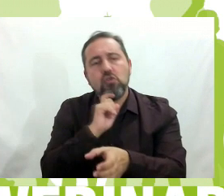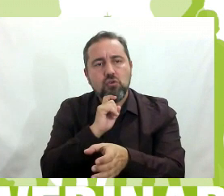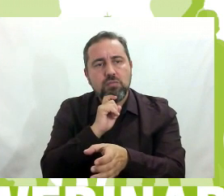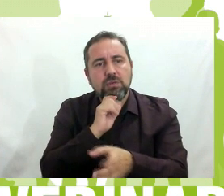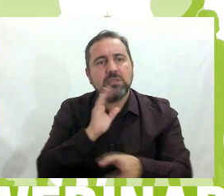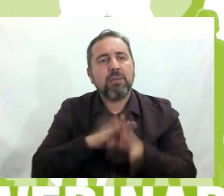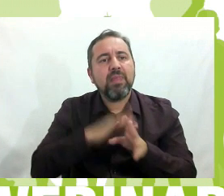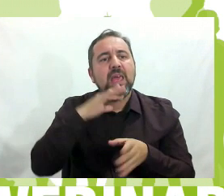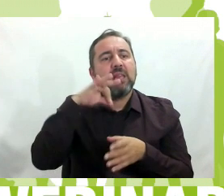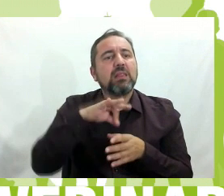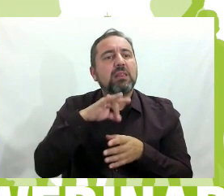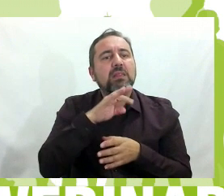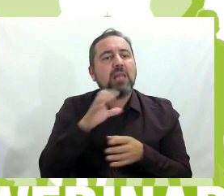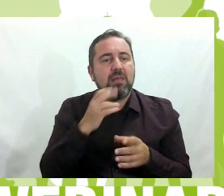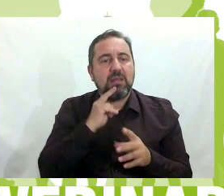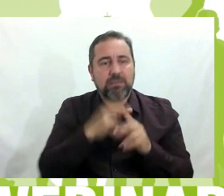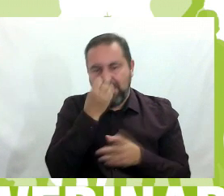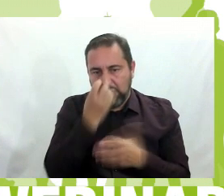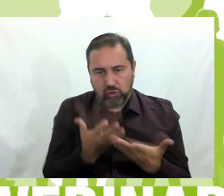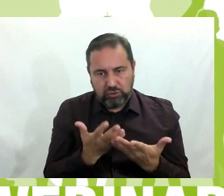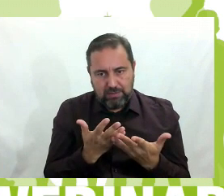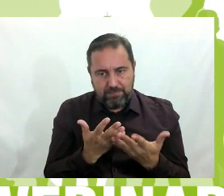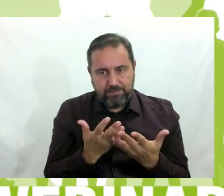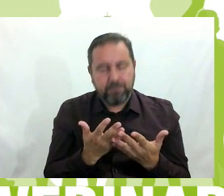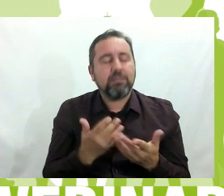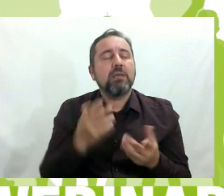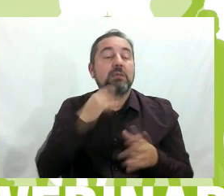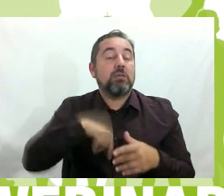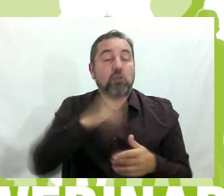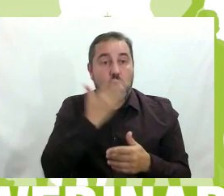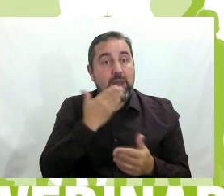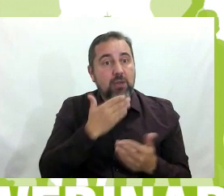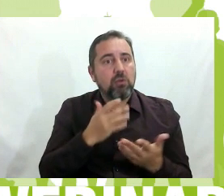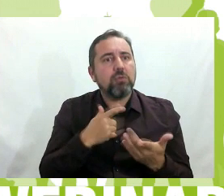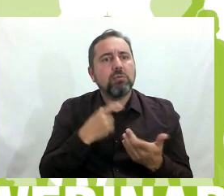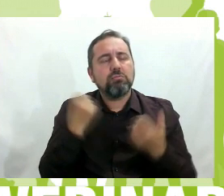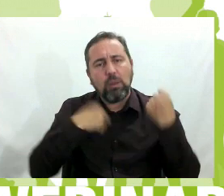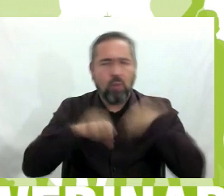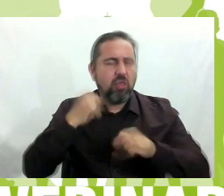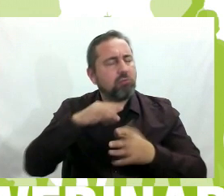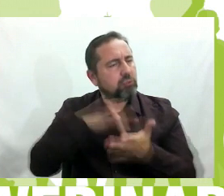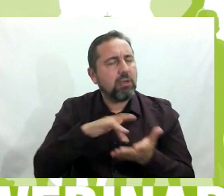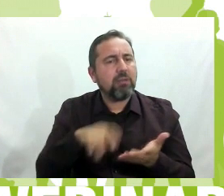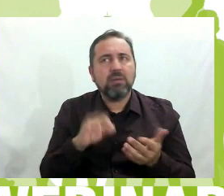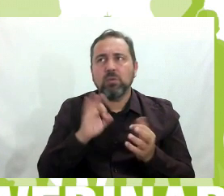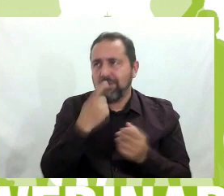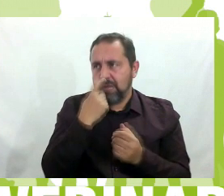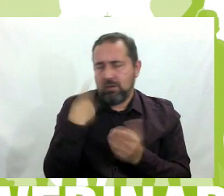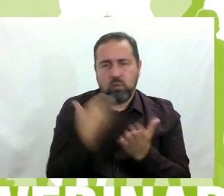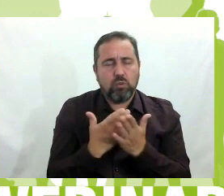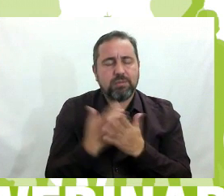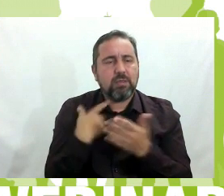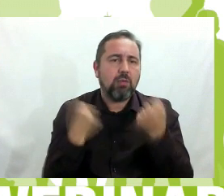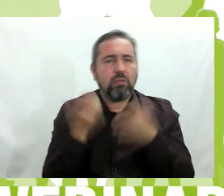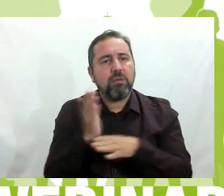la rosa. El té de la rosa es una actuación que hacemos en el cole, que es muy bonita, la hicimos por estas fechas el curso pasado, y se